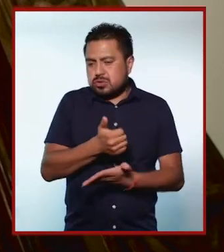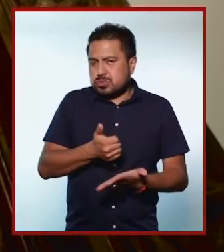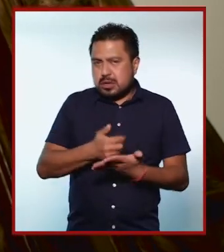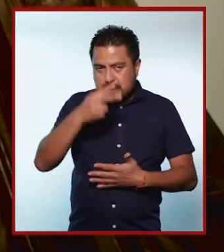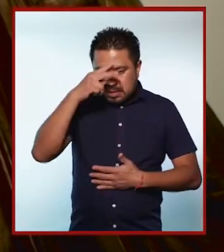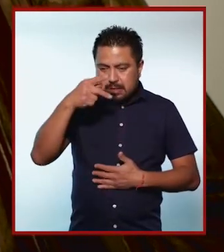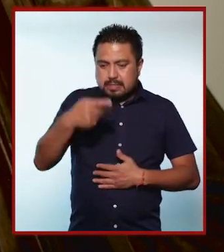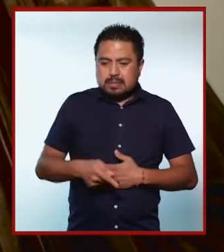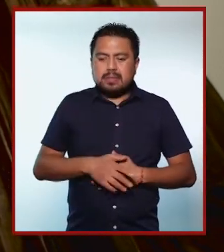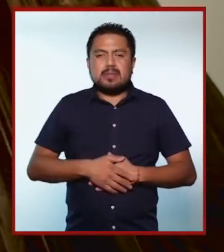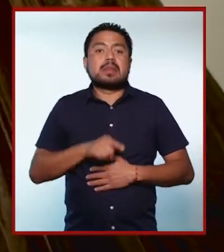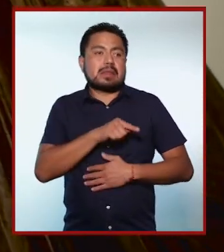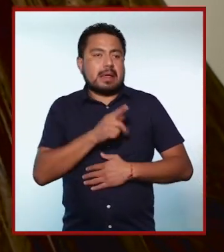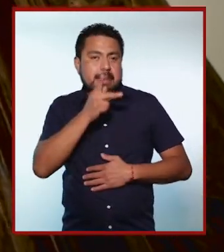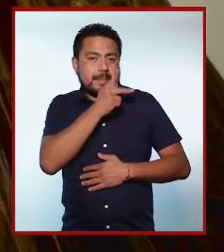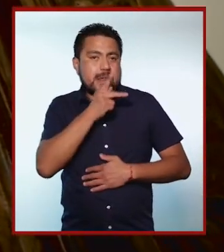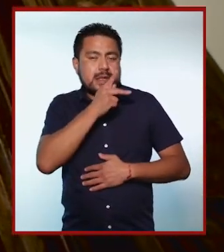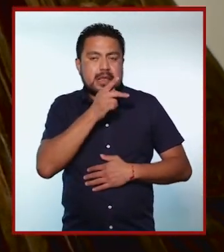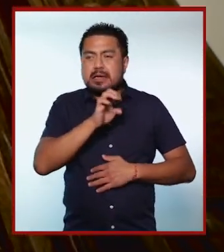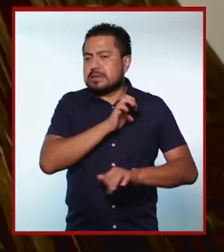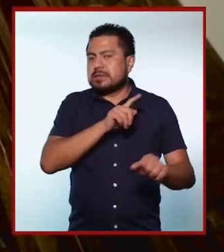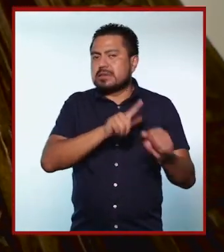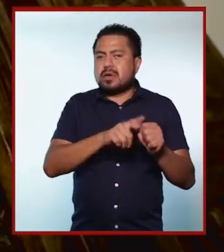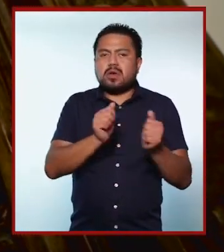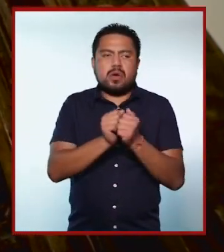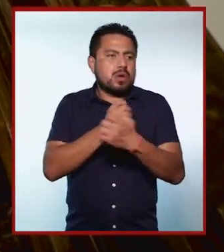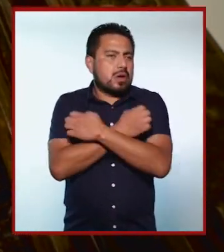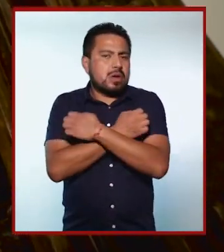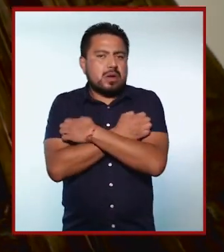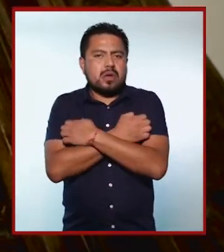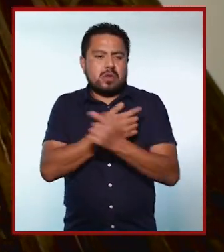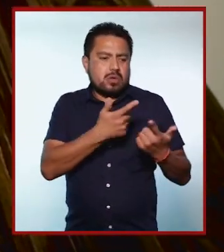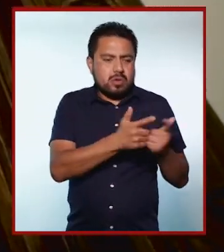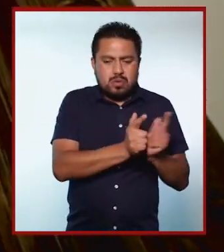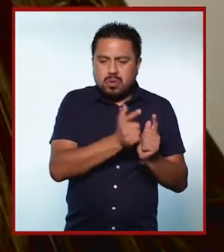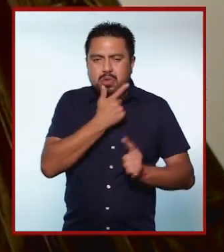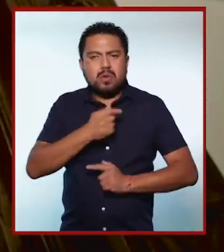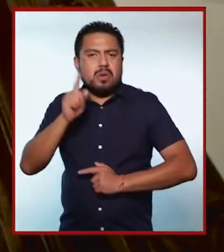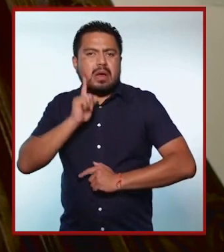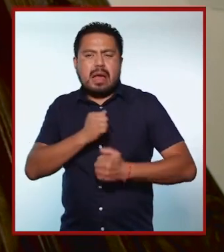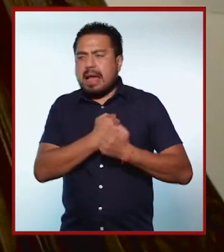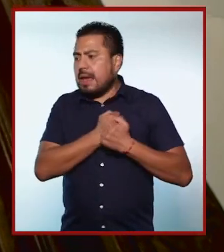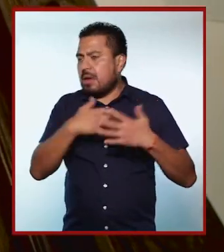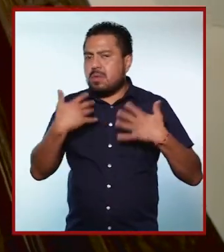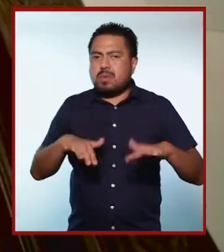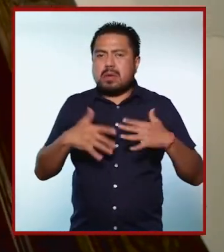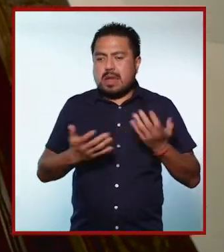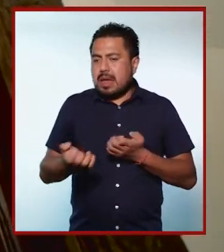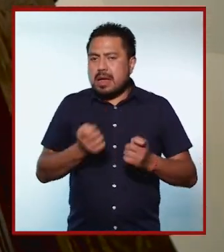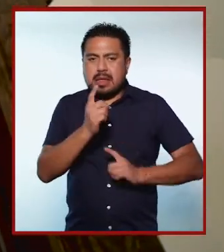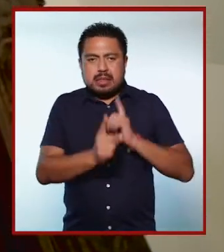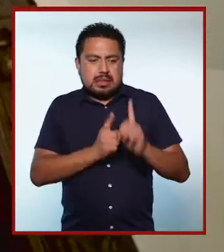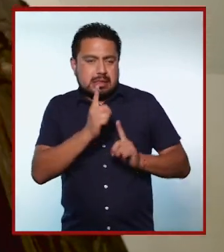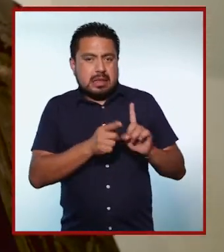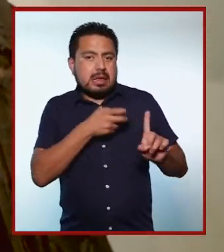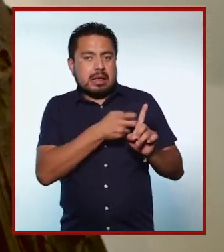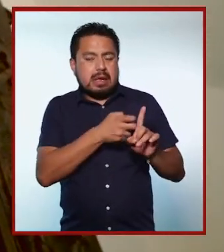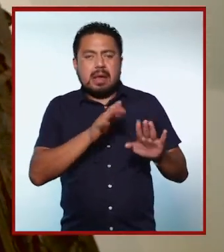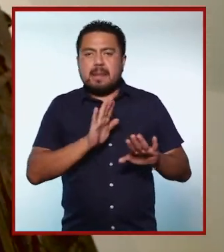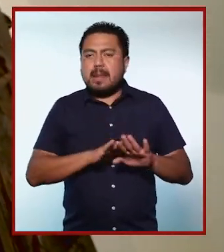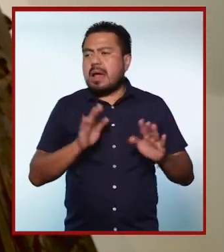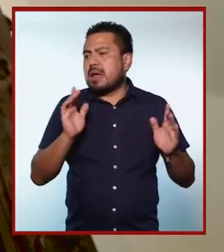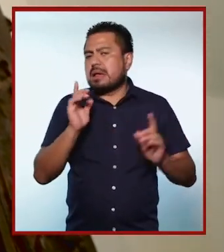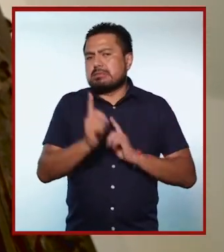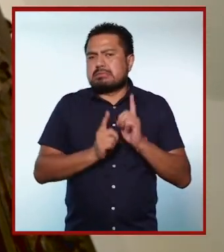Innovación de la Ciudad de México. Es pedagoga y especialista en educación y género. Una amante y practicante de las actividades